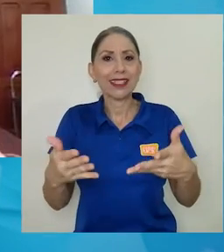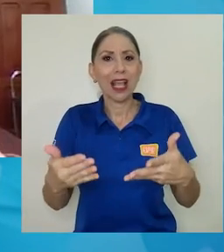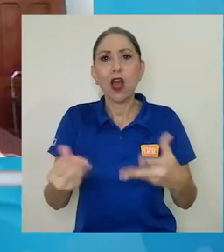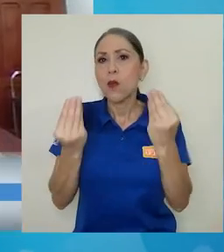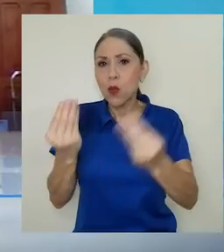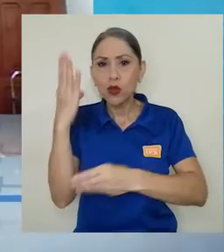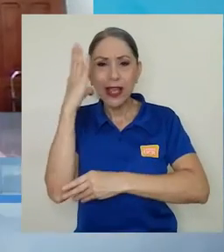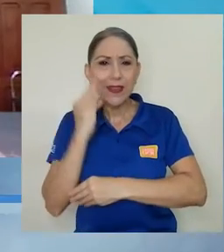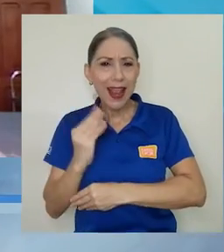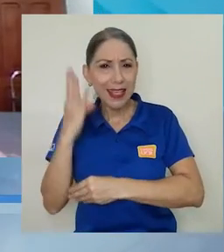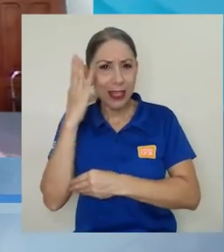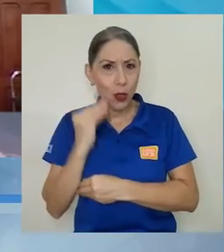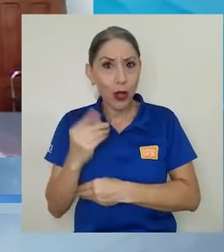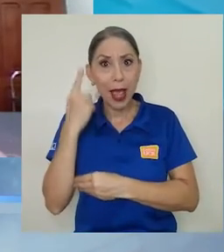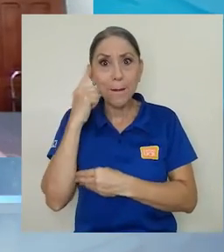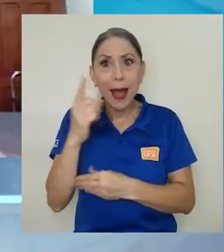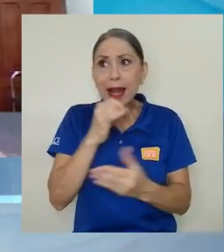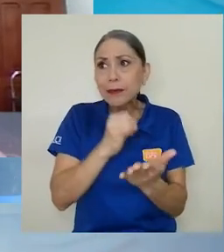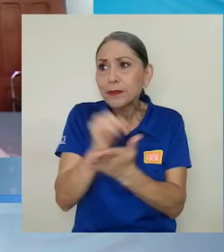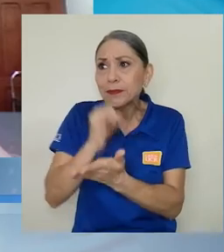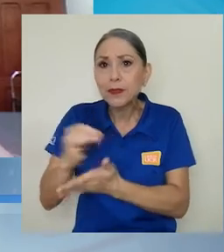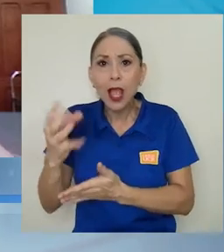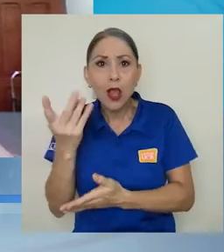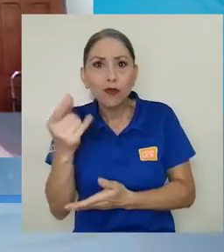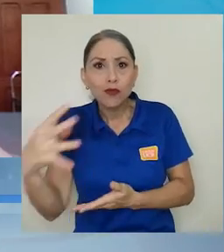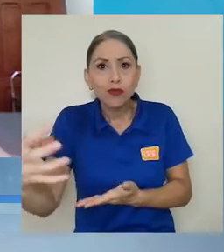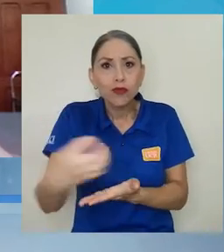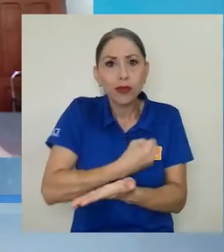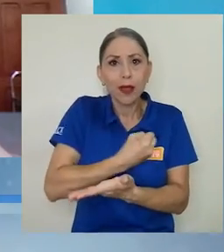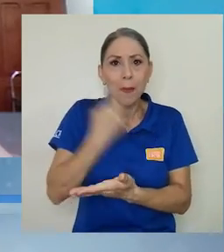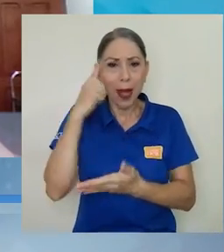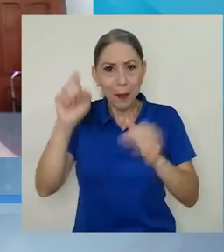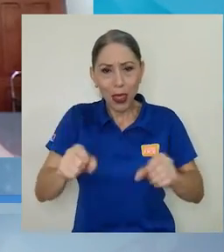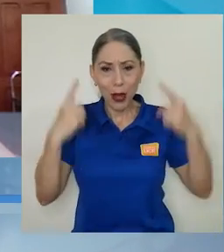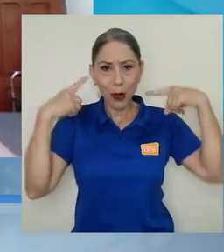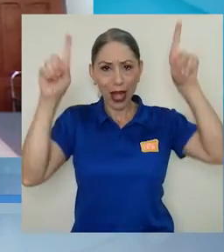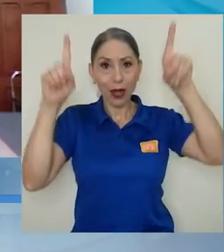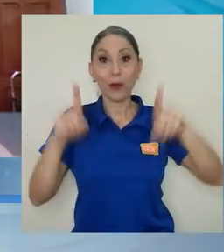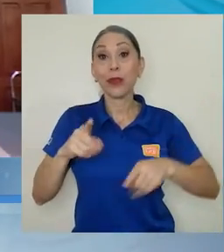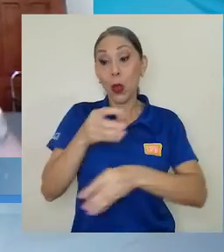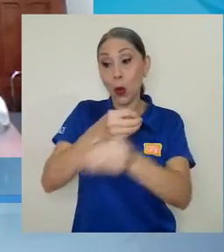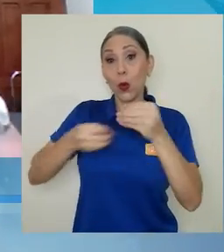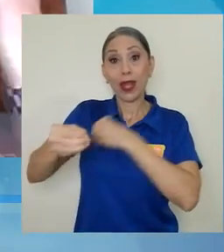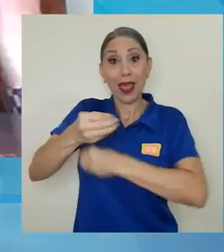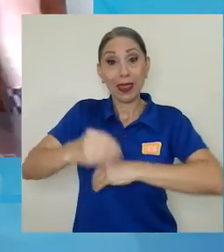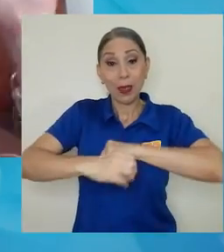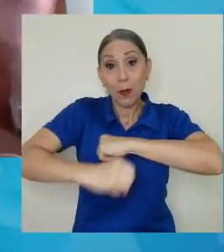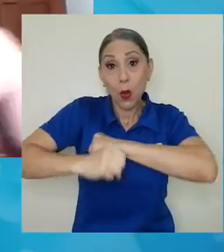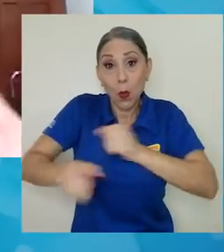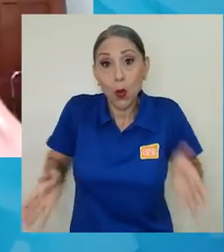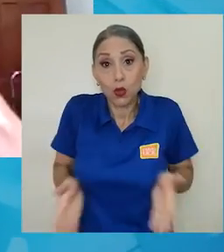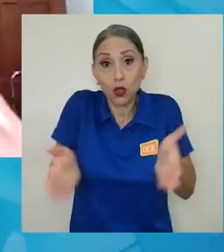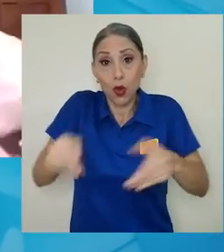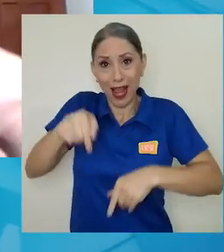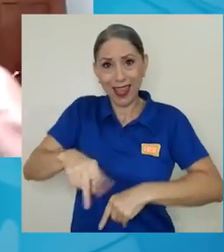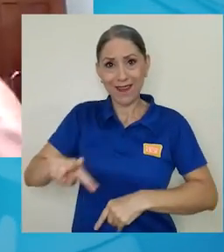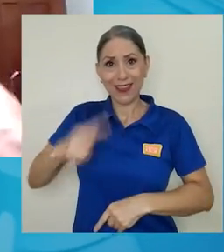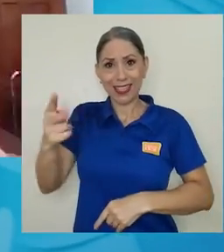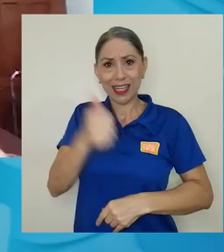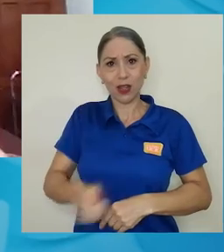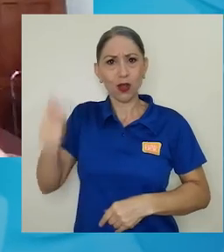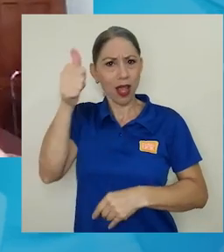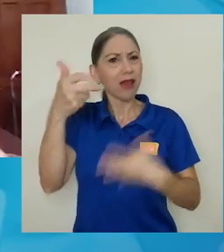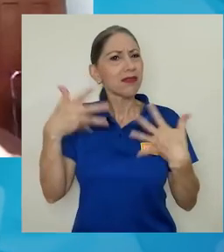trayectoria en consecución de fondos para lograr. La unidad de promoción de aquí de la vicerrectoría ha tenido una